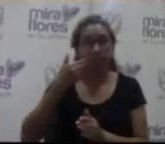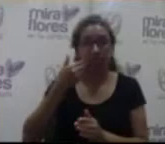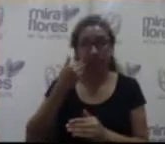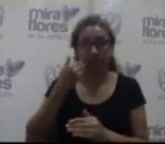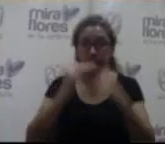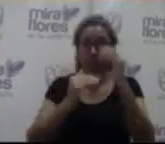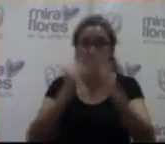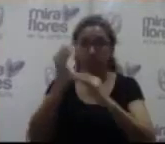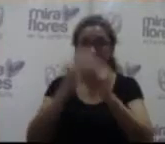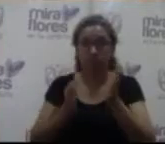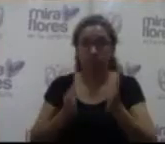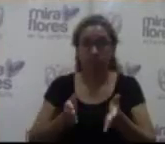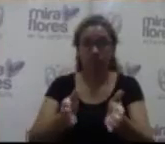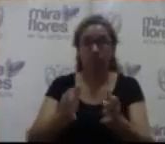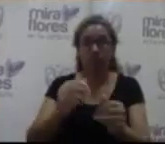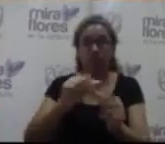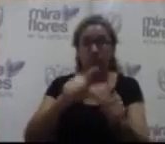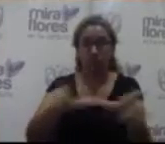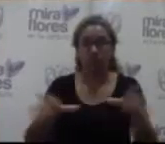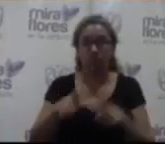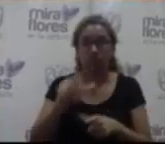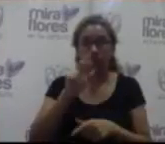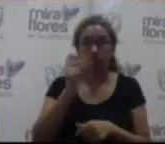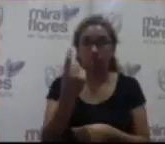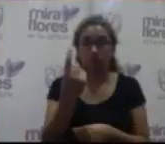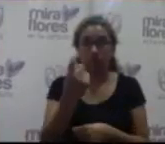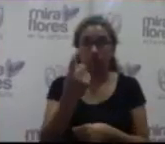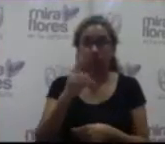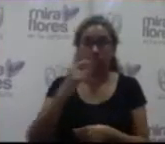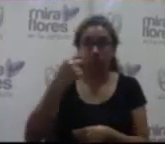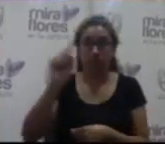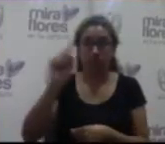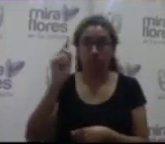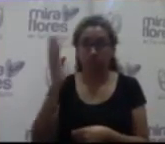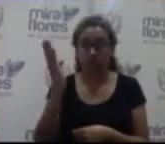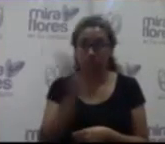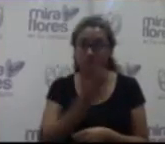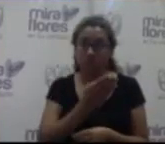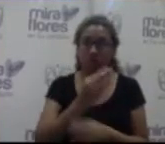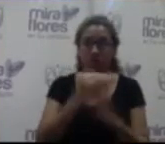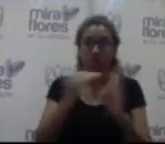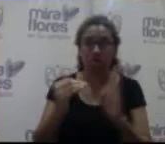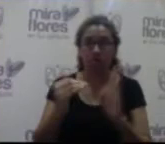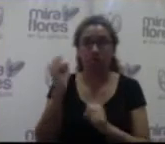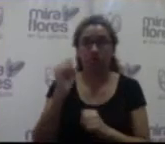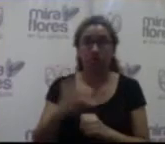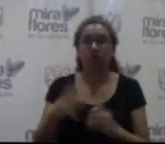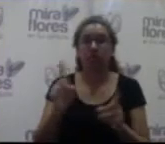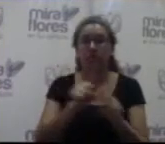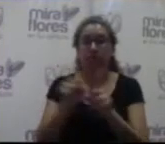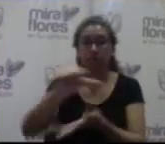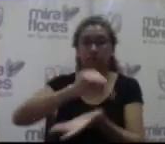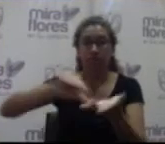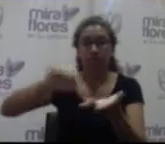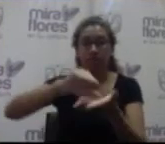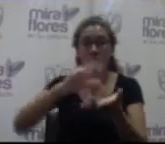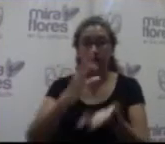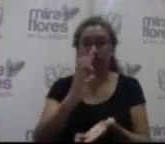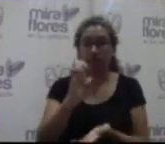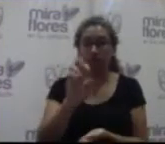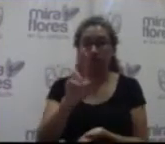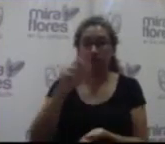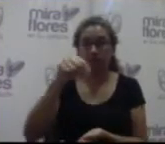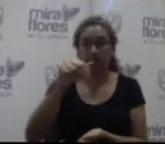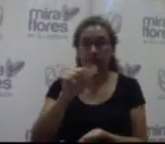infraestructura vial de la zona vecinal 11 por 2 millones y medio de soles mejoramiento de los parques Fernando López de Castillo,